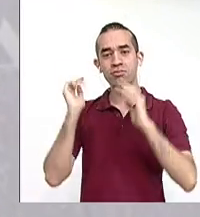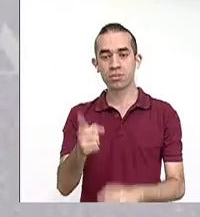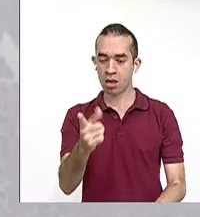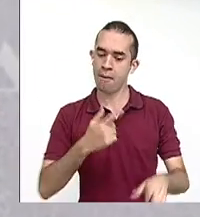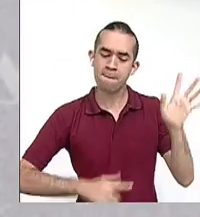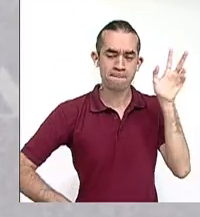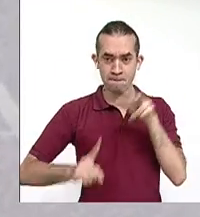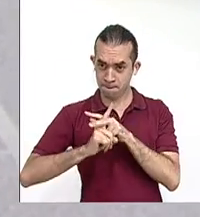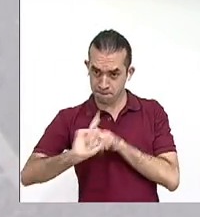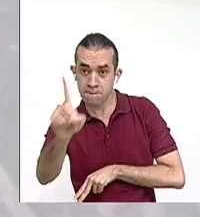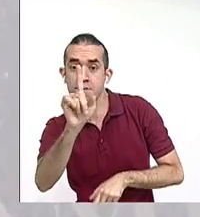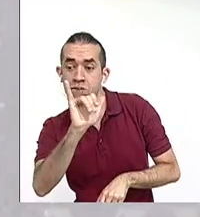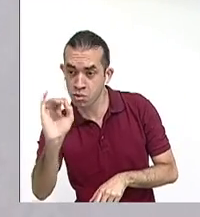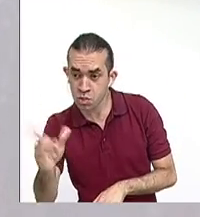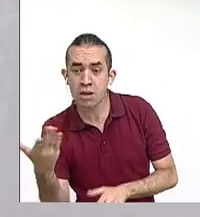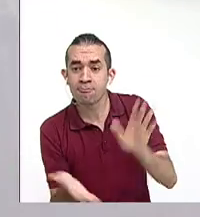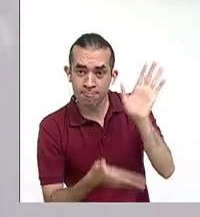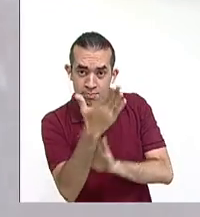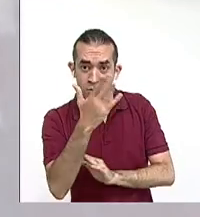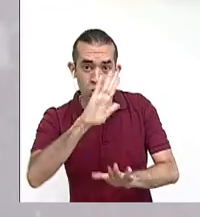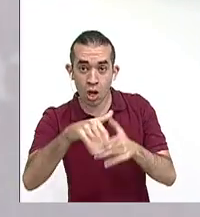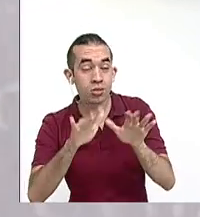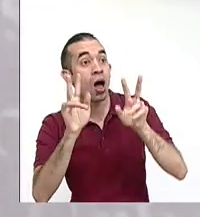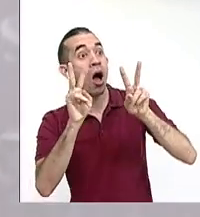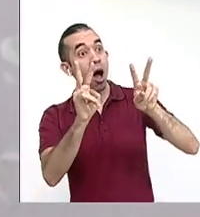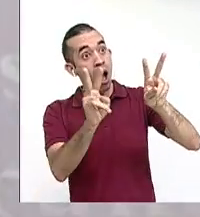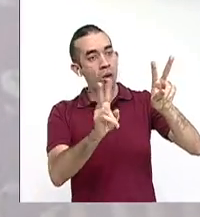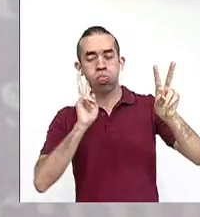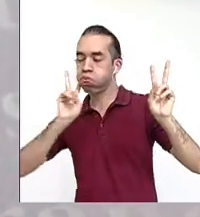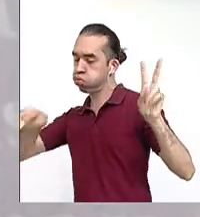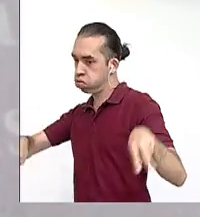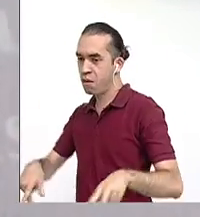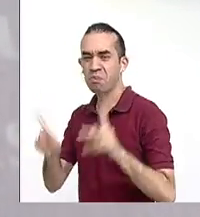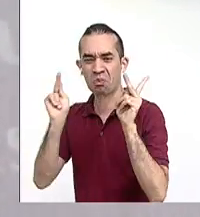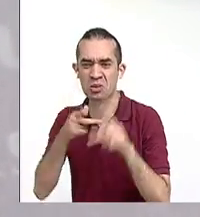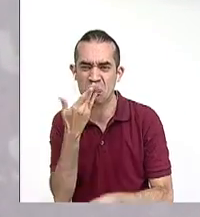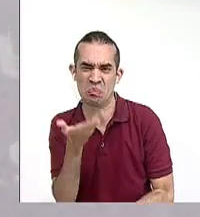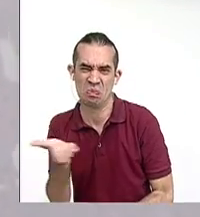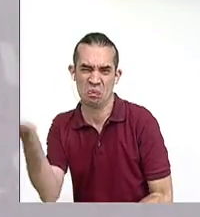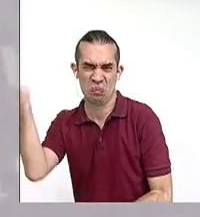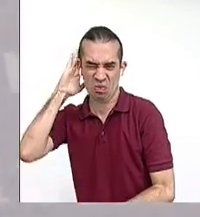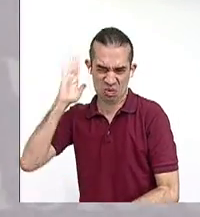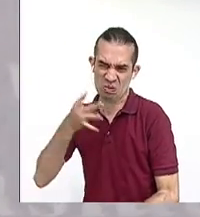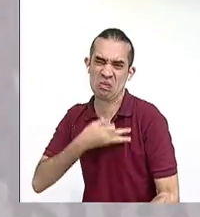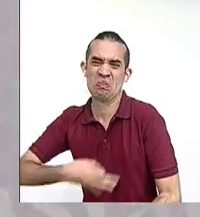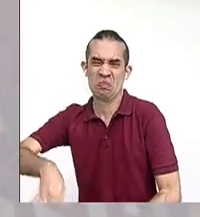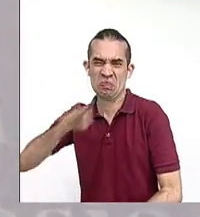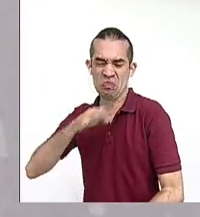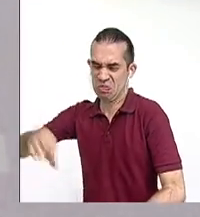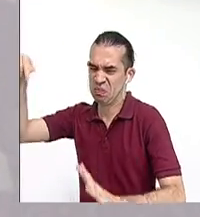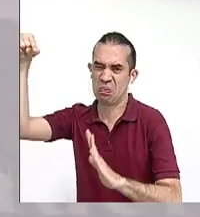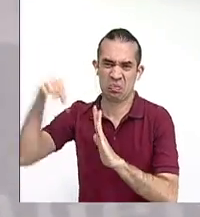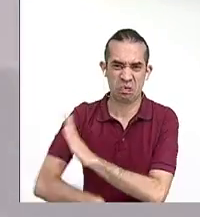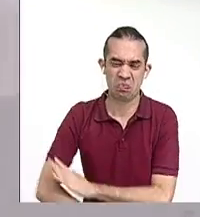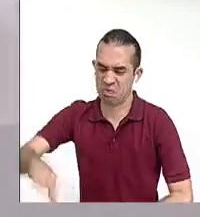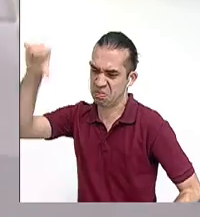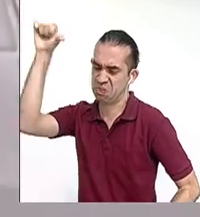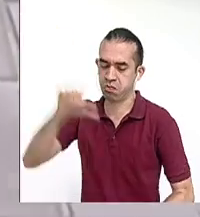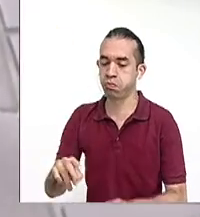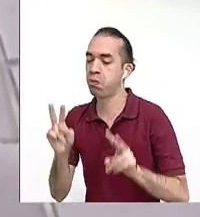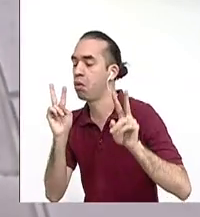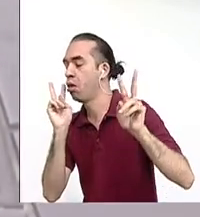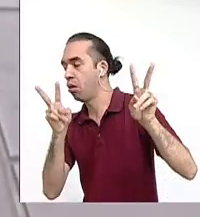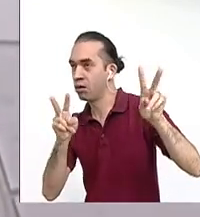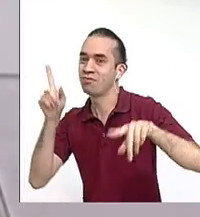todos te vieron volar, los cerdos no alzan la cabeza, ni miran la estrella